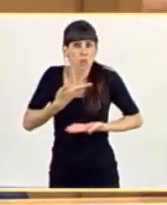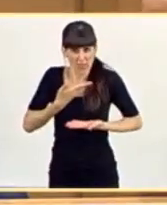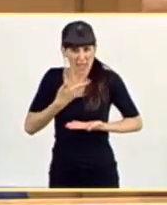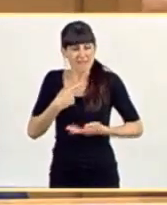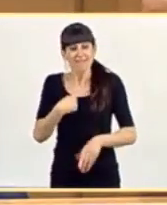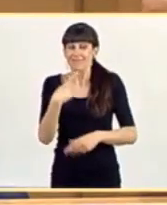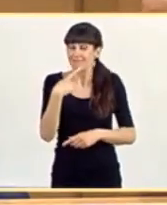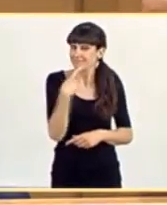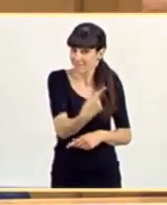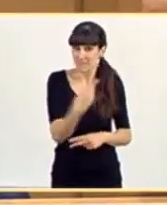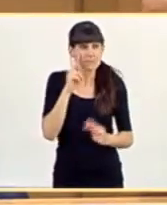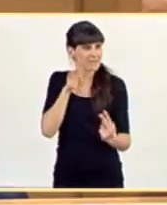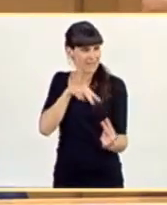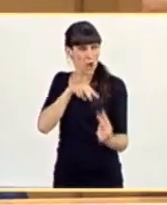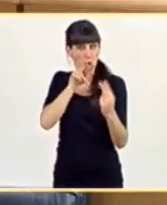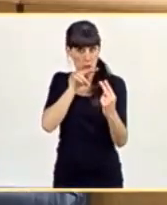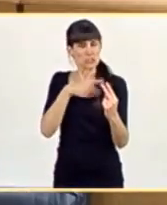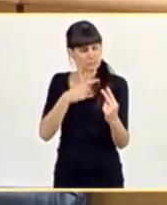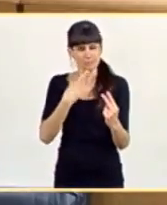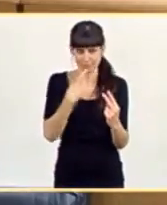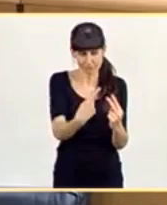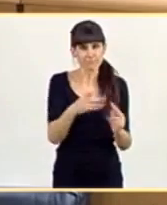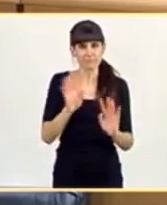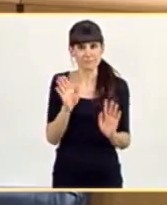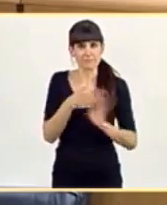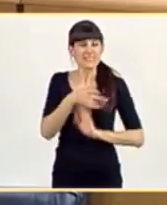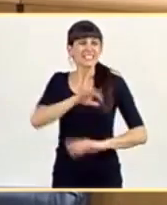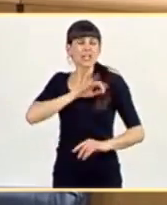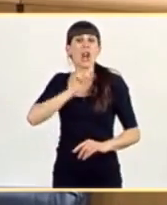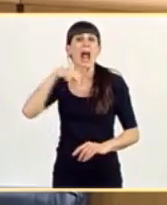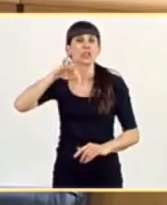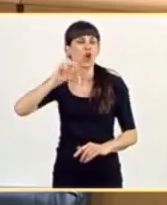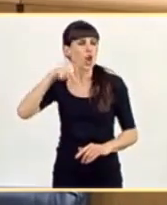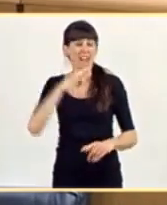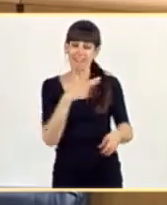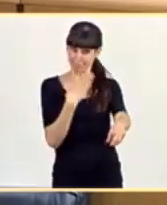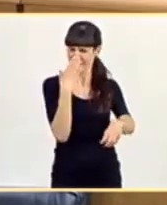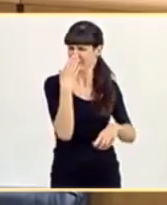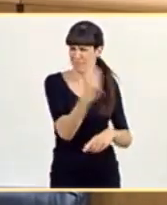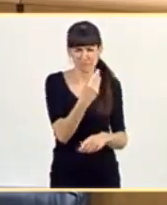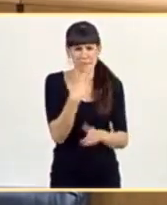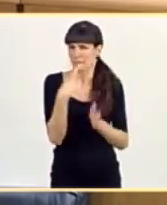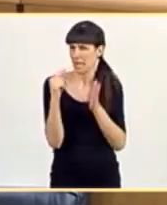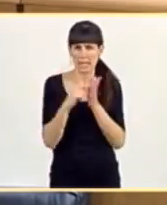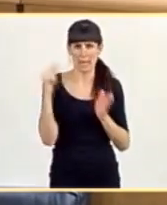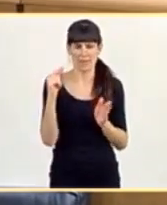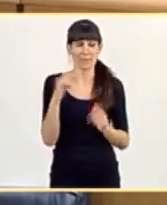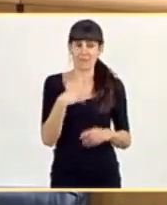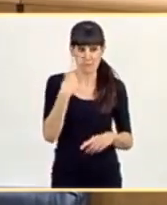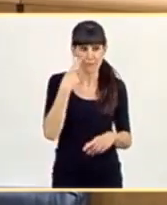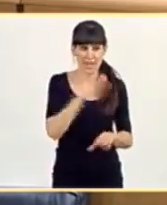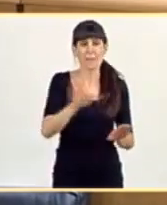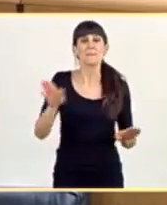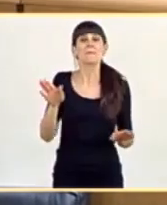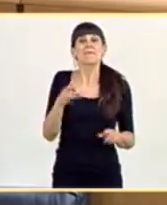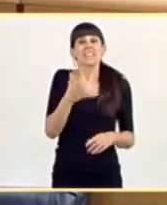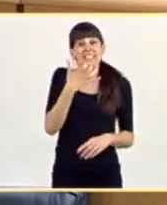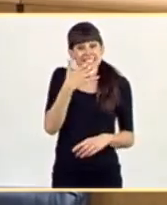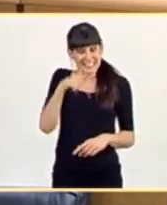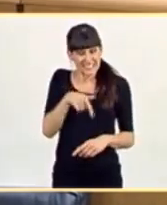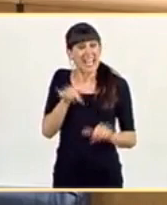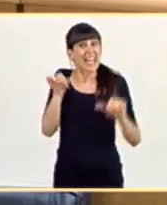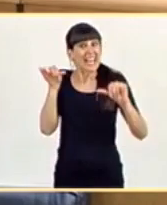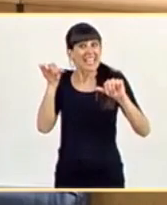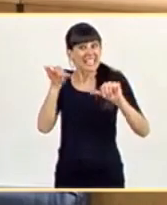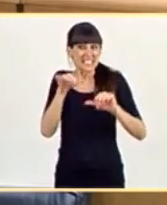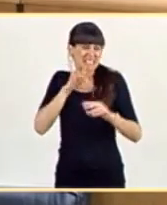Se lo voy a decir mirándosele a los ojos, señora Antona, y lo va a comprender muy rápido. Mire, si por esta